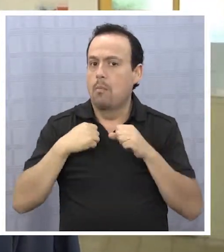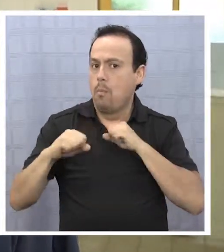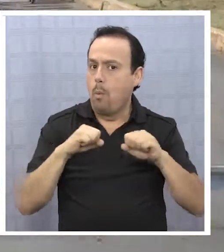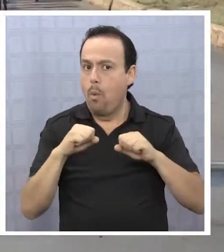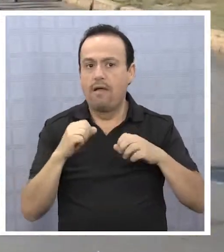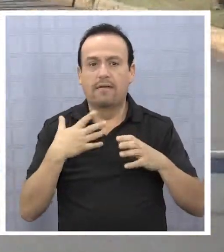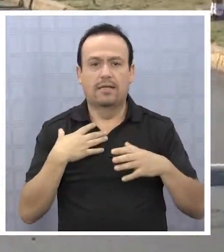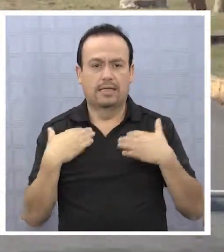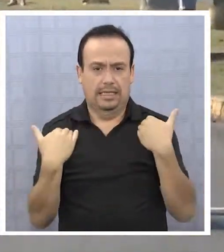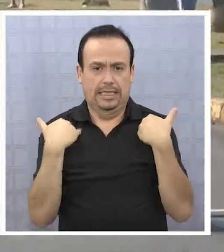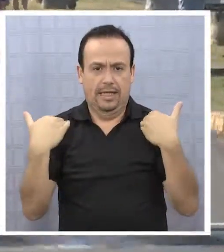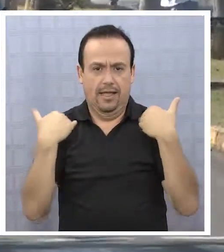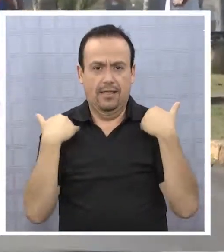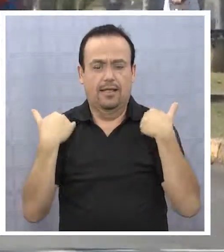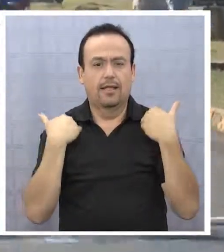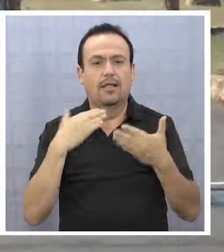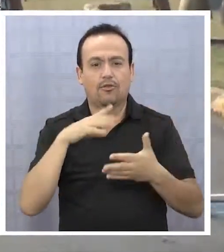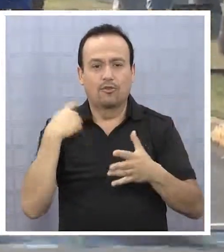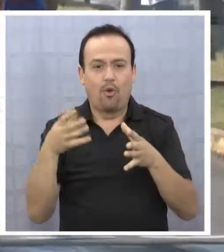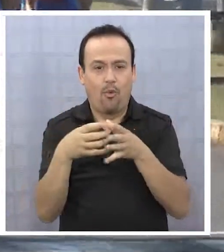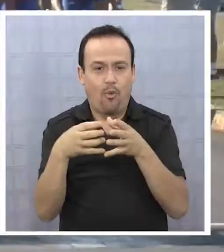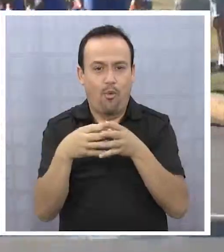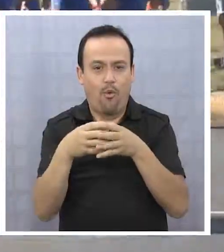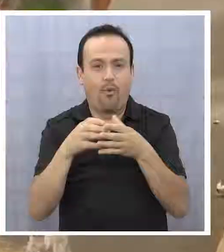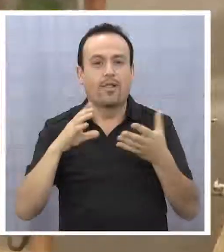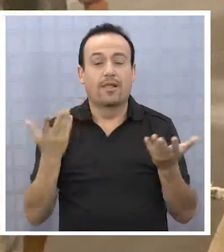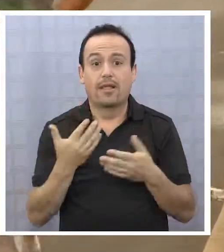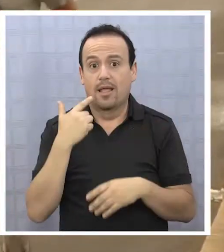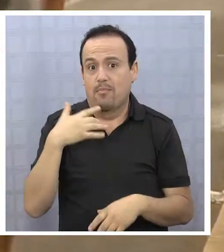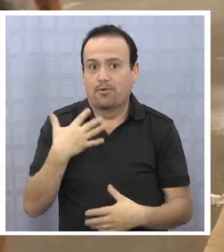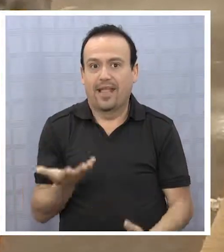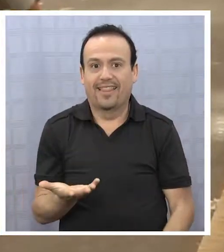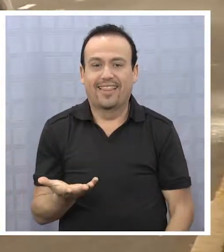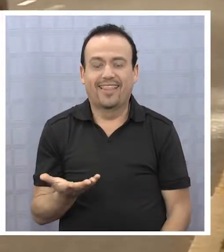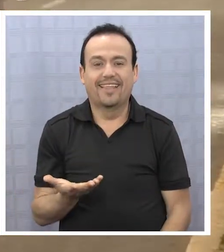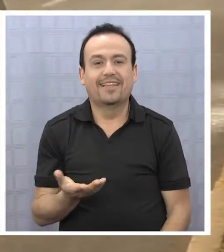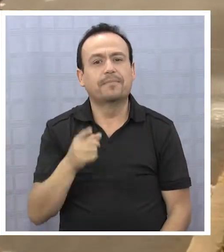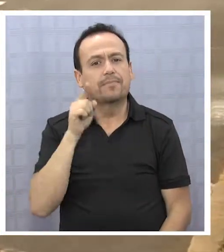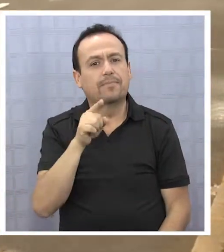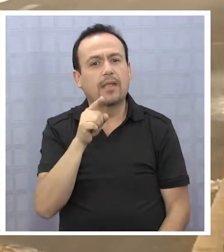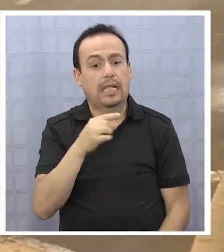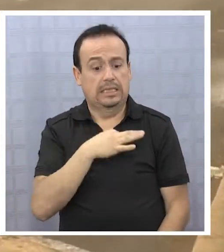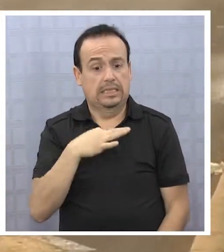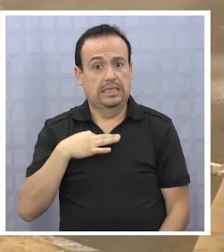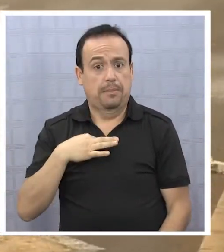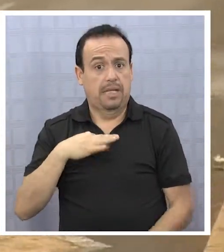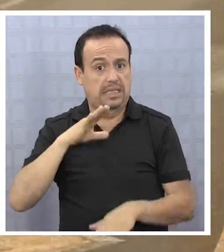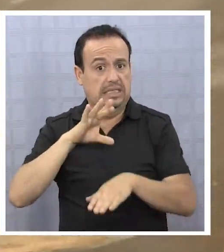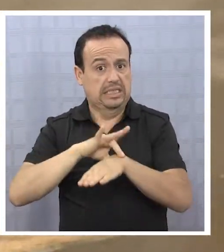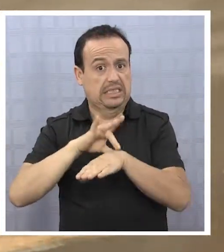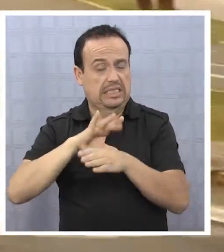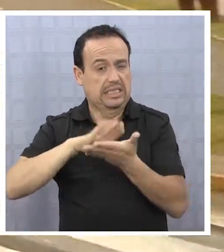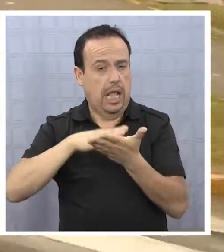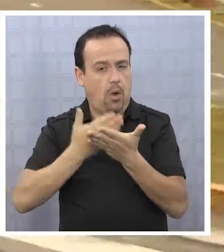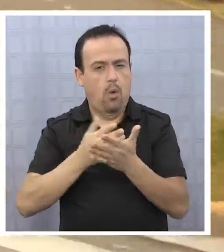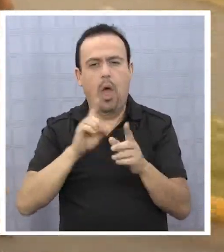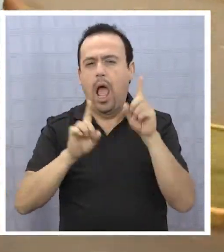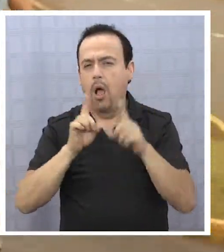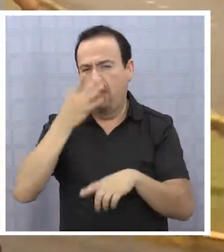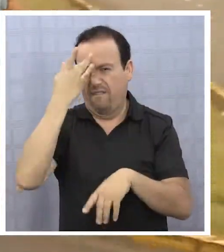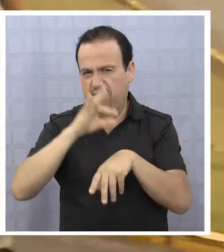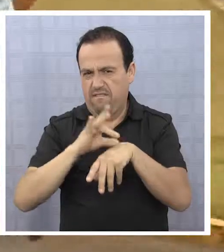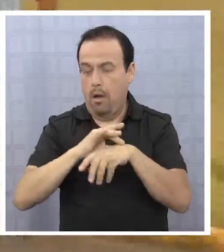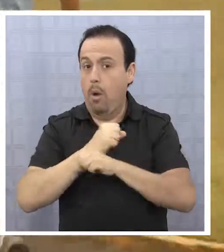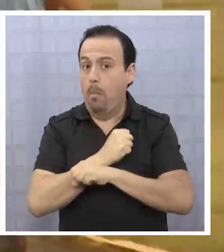espacio en el que permitamos en comunidad realizar actividad física es muy importante. Según el Ceremo de Salud, algunas enfermedades crónicas,